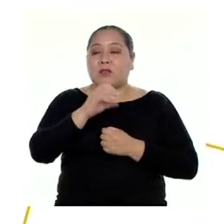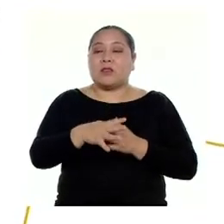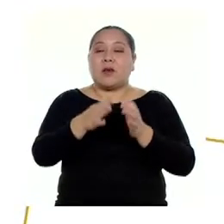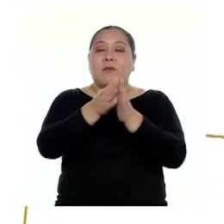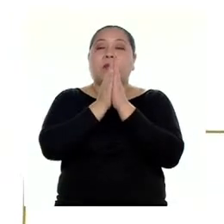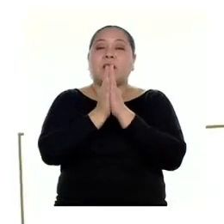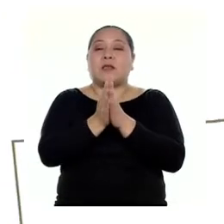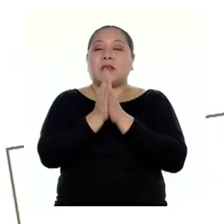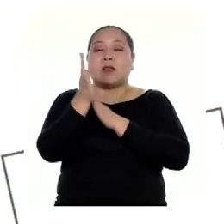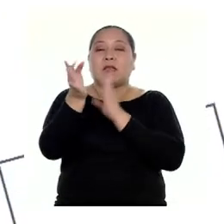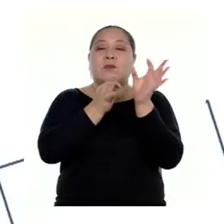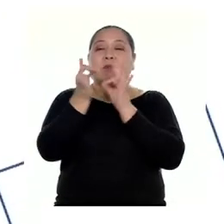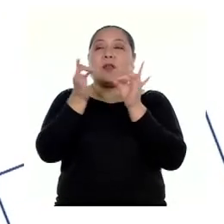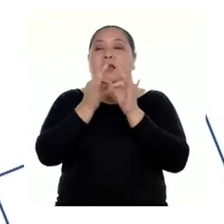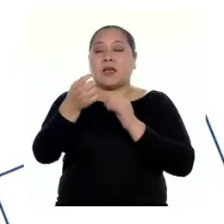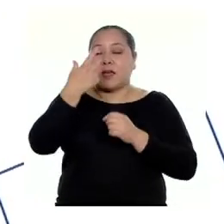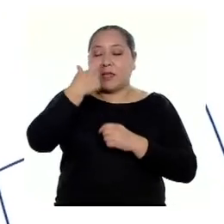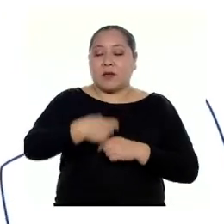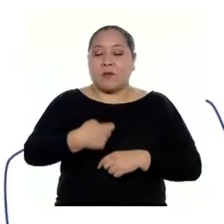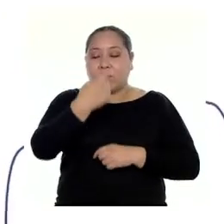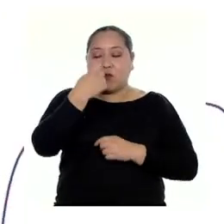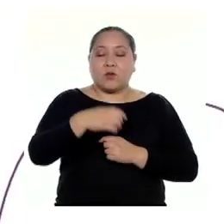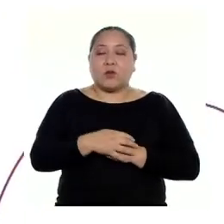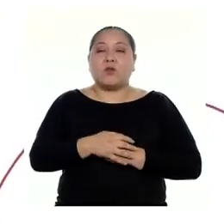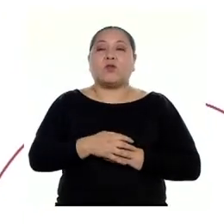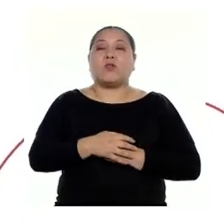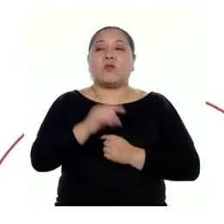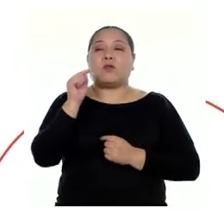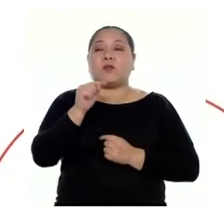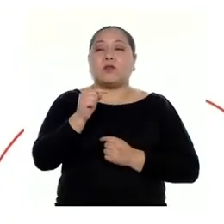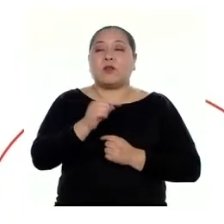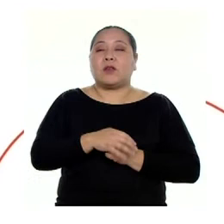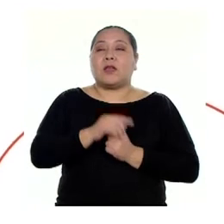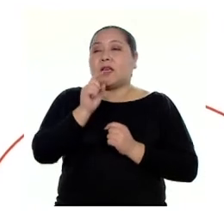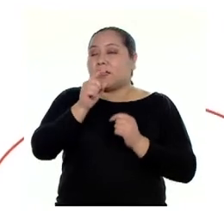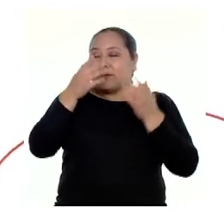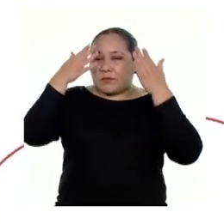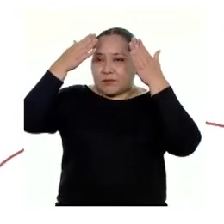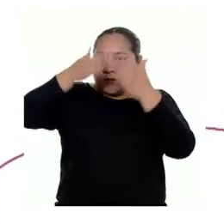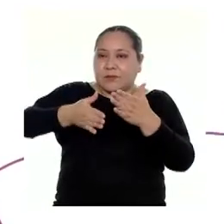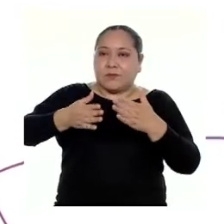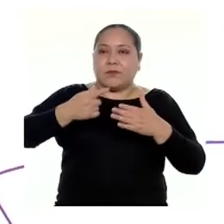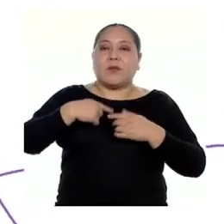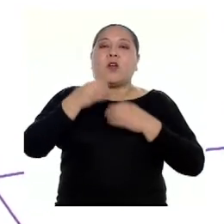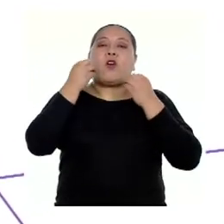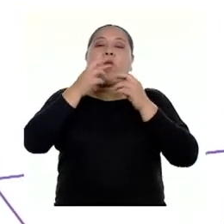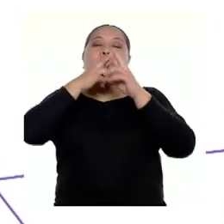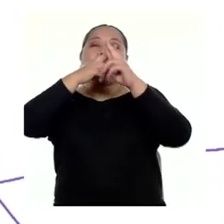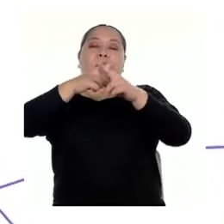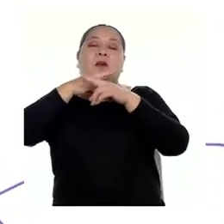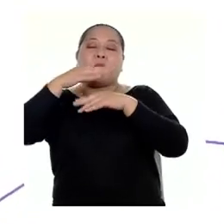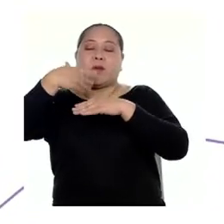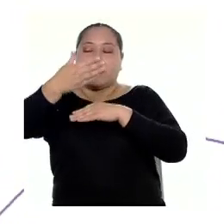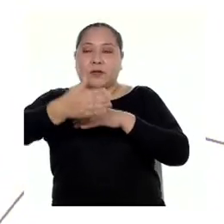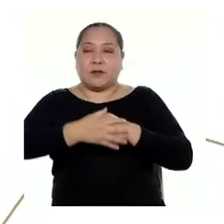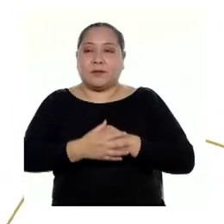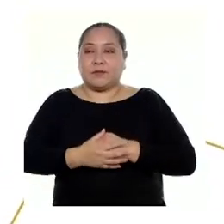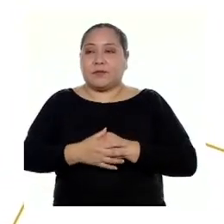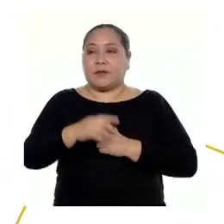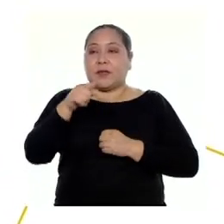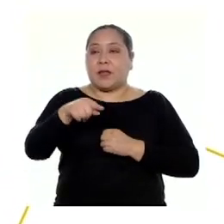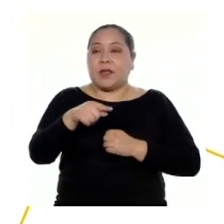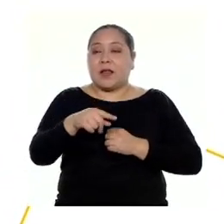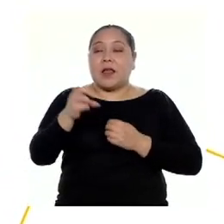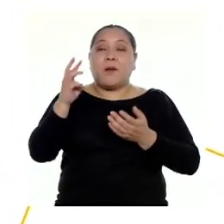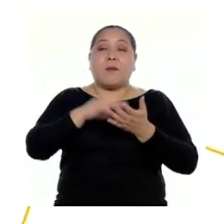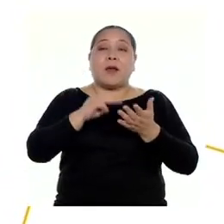piden que justifiquemos nuestra postura. En este caso particular, nuestra respuesta es la siguiente. La opción